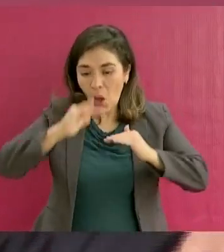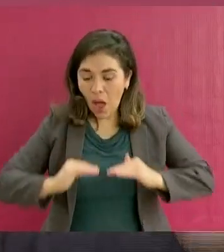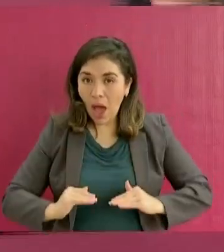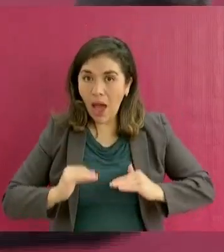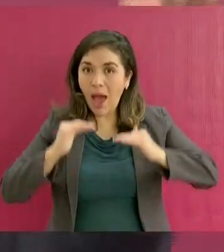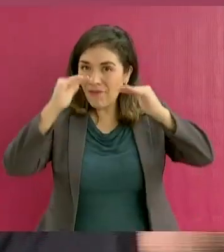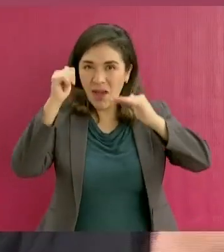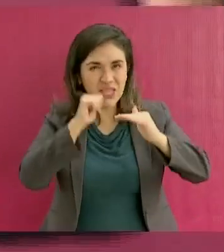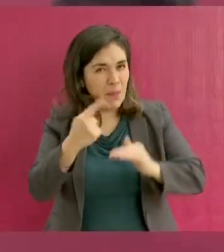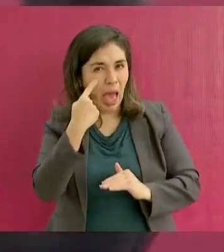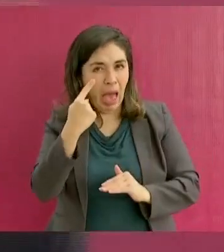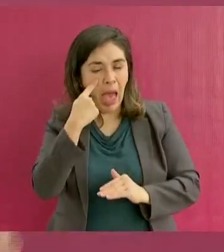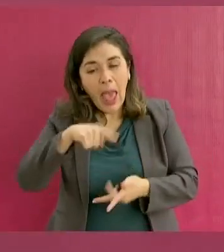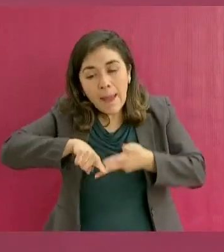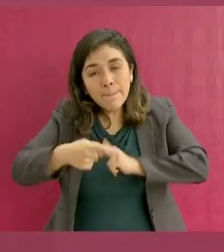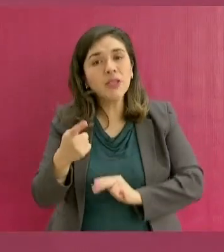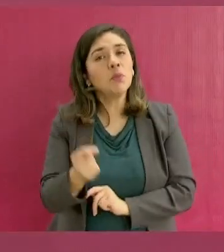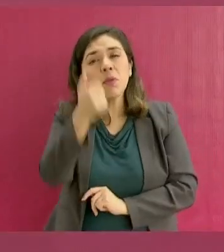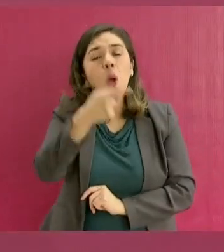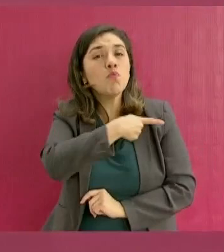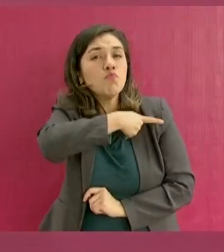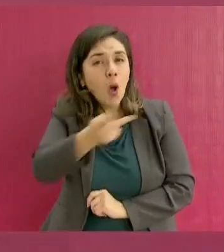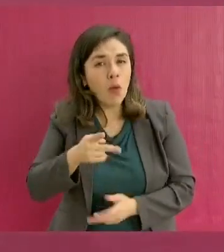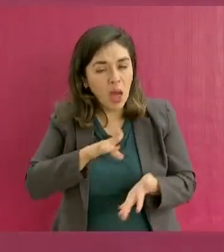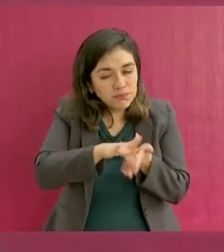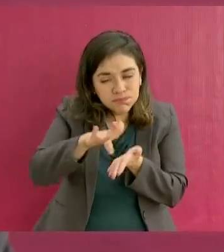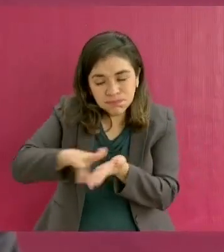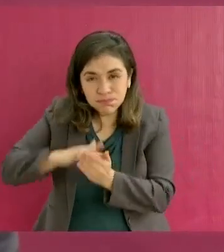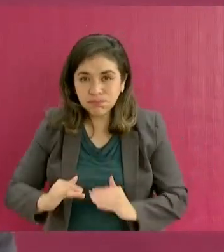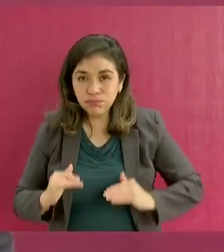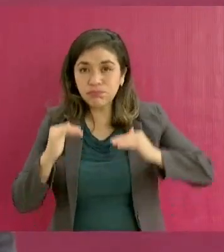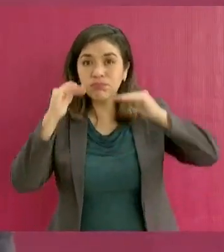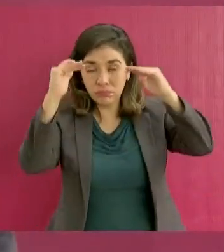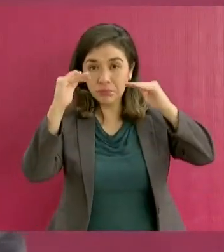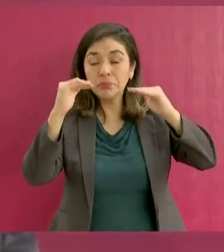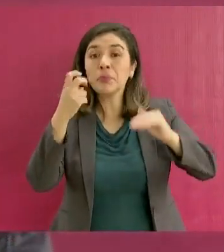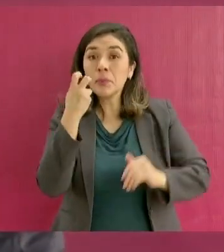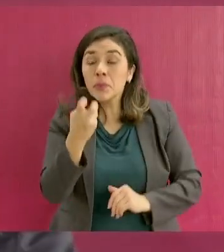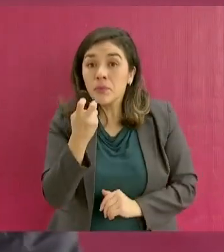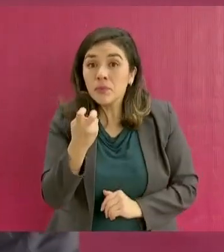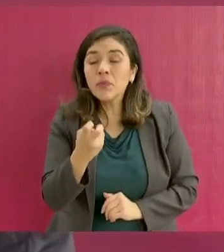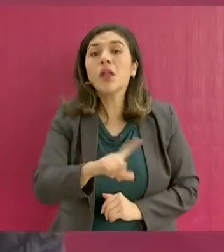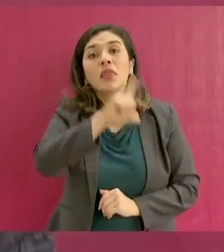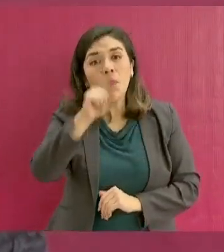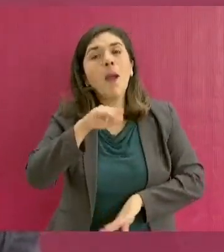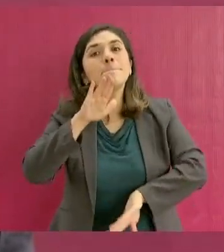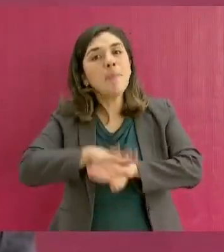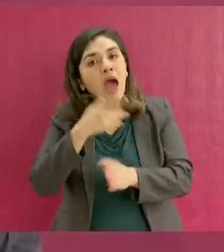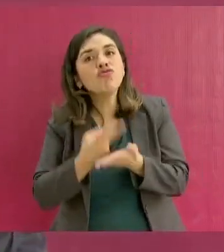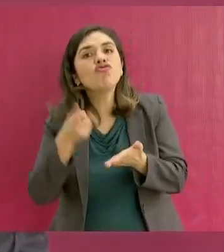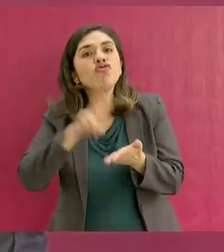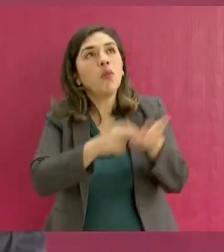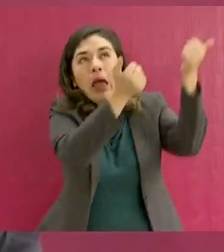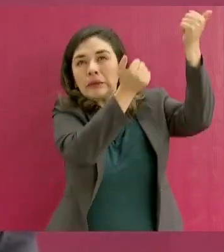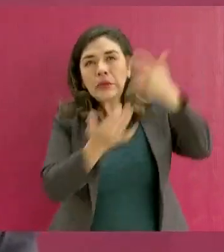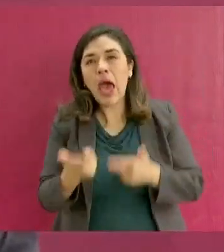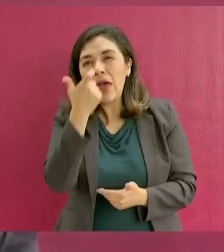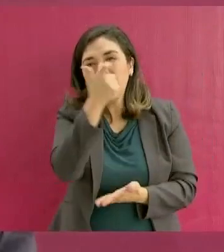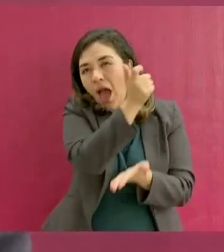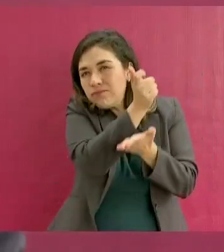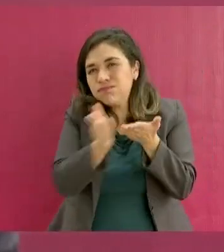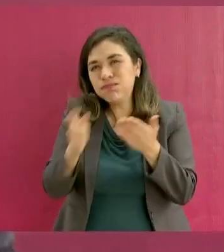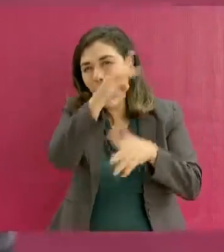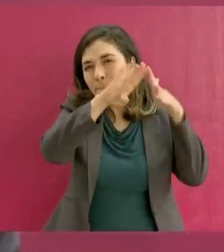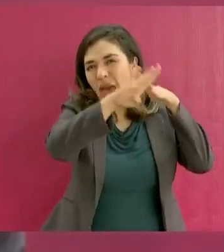empezando por los pobres y con lo que está llegando de las remesas,